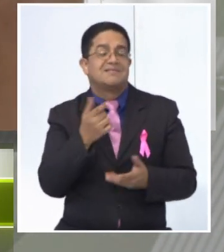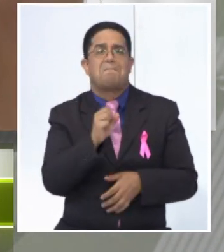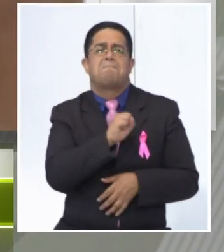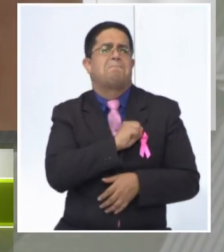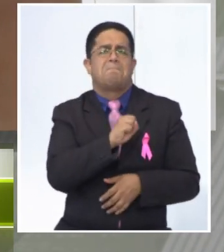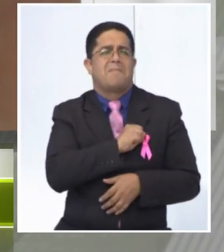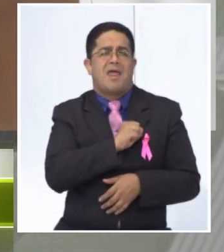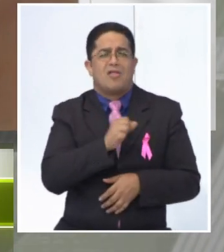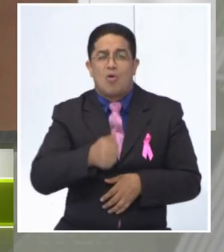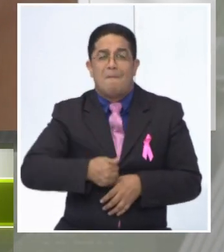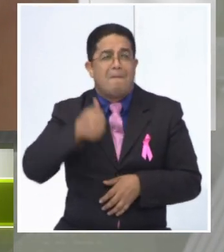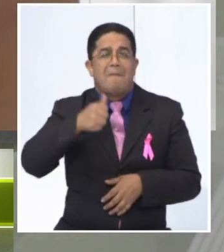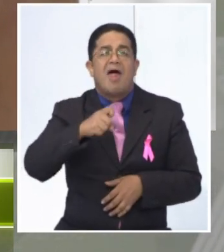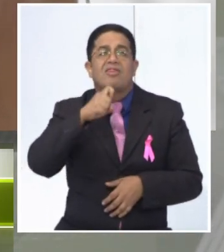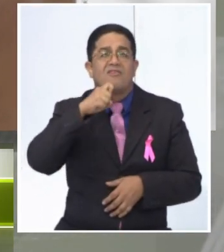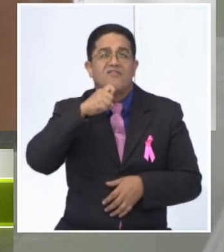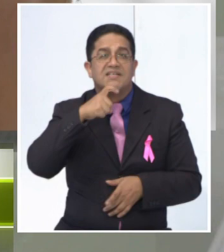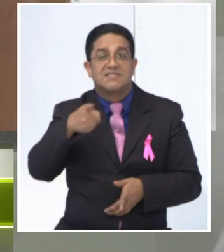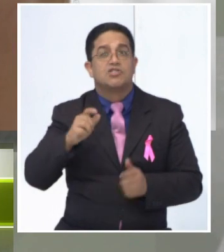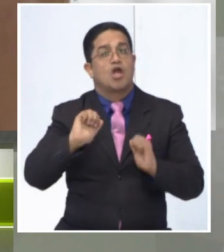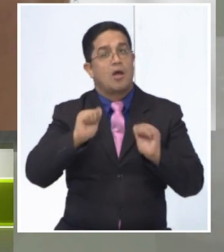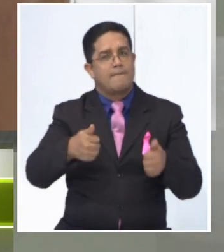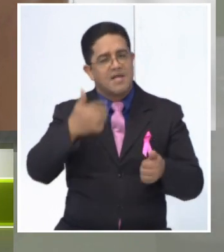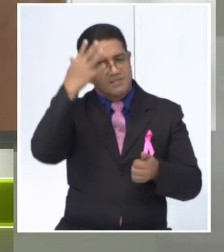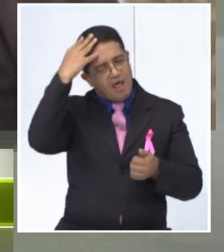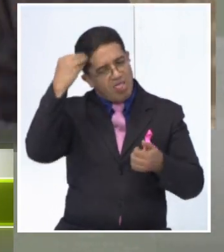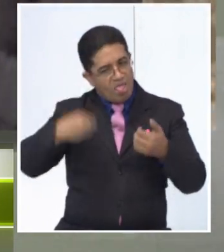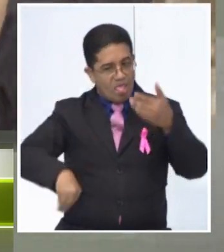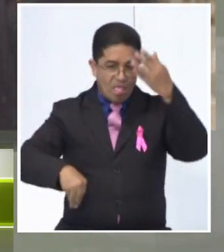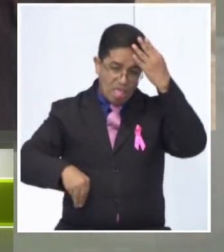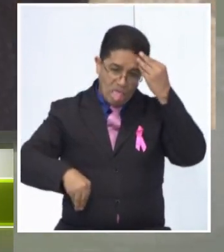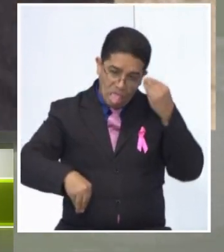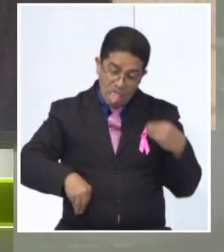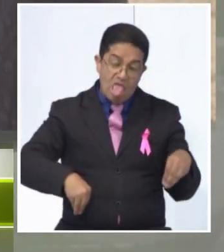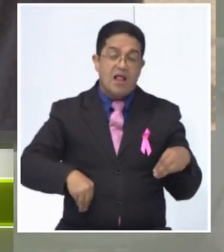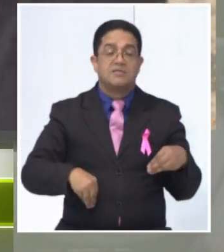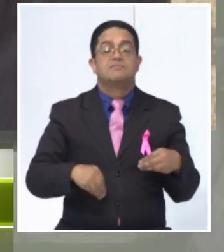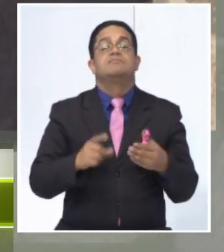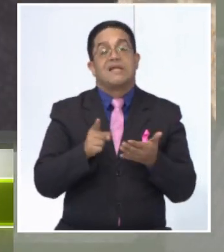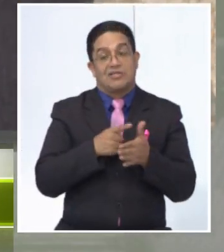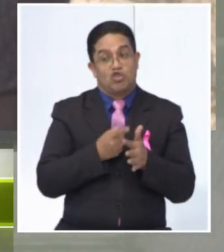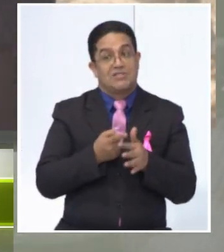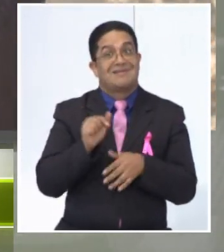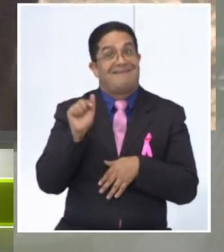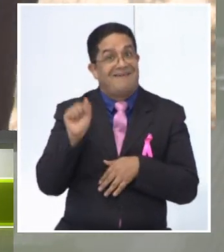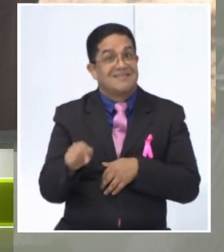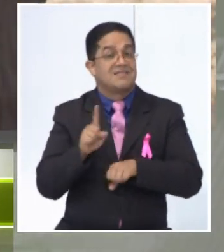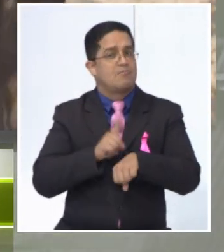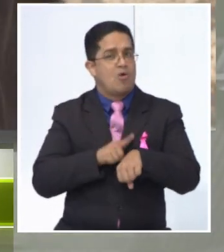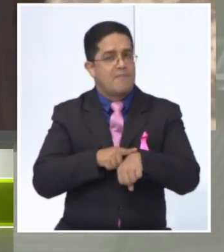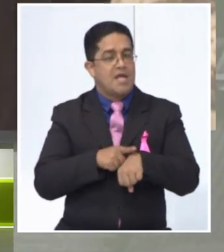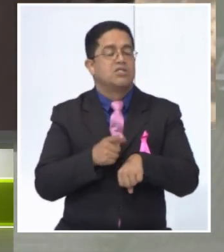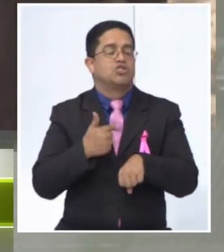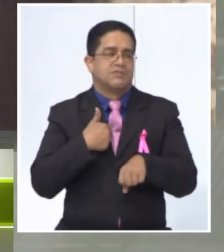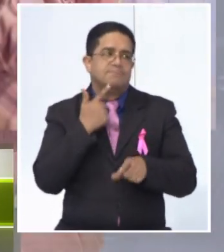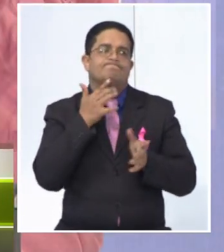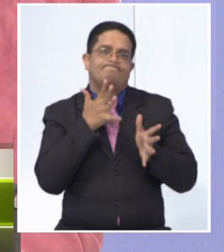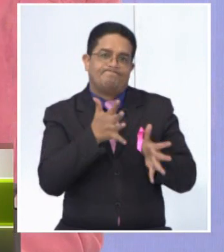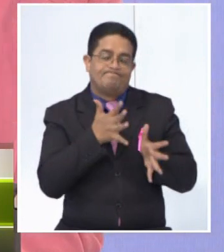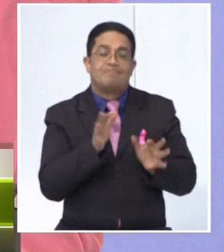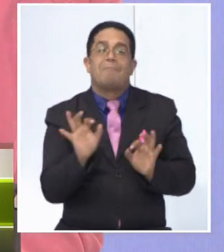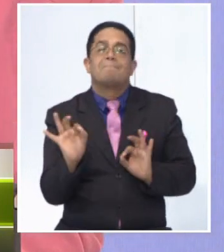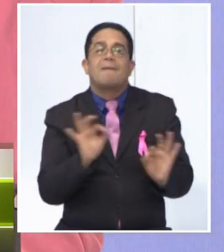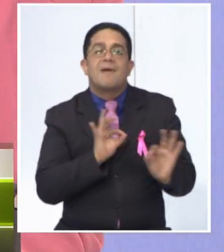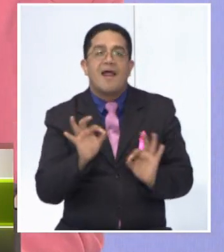más duros que les toca vivir es cuando empieza a caerse el cabello. Entonces, este momento hay que preparar no solo al paciente, sino